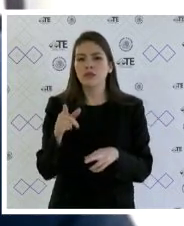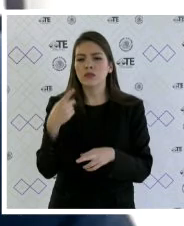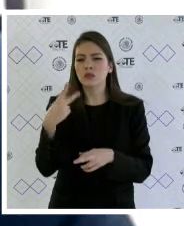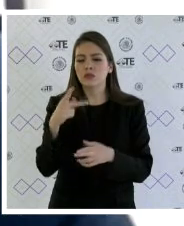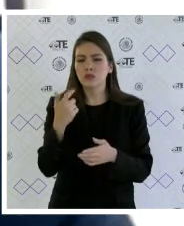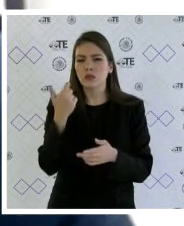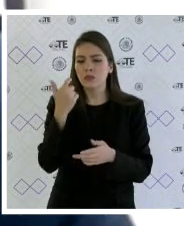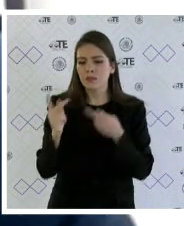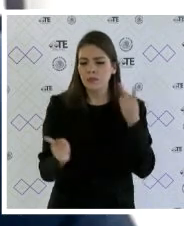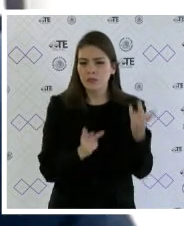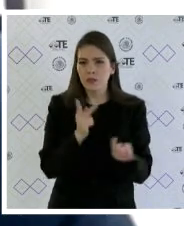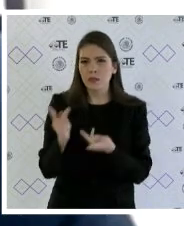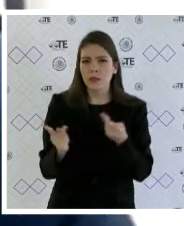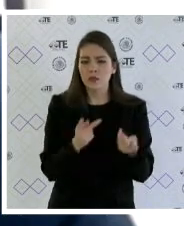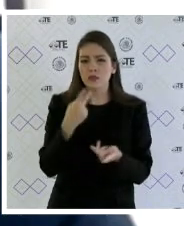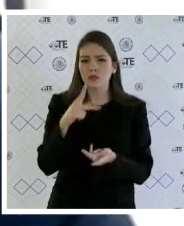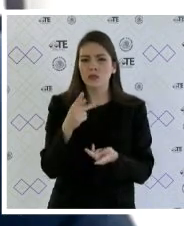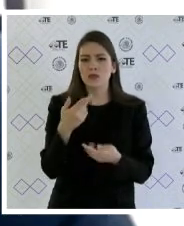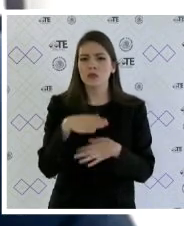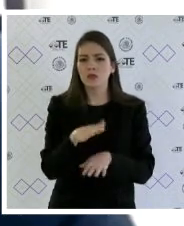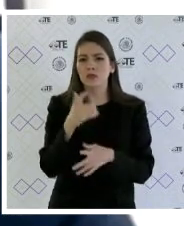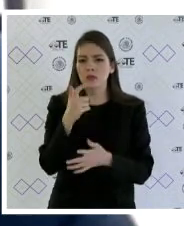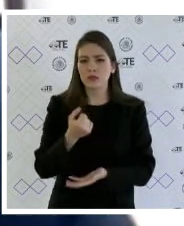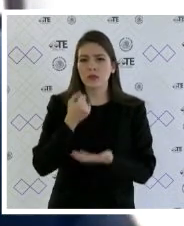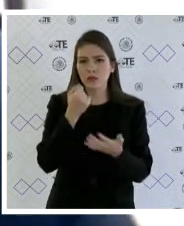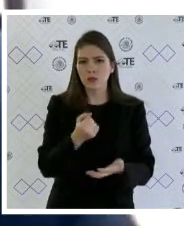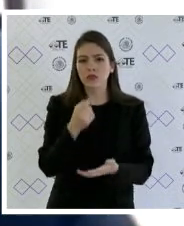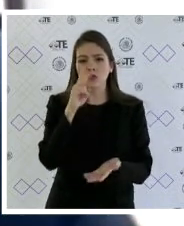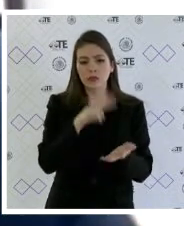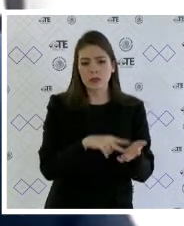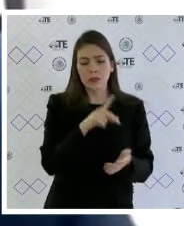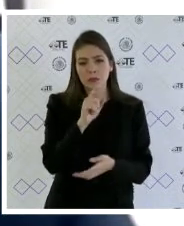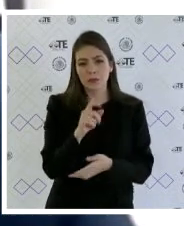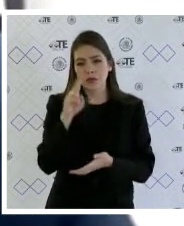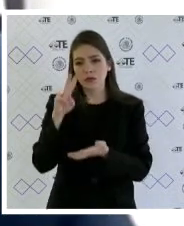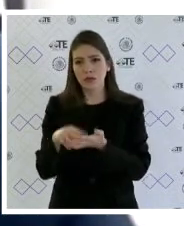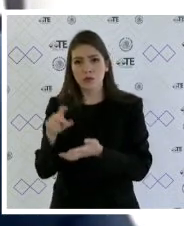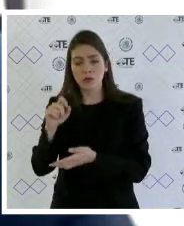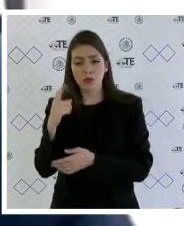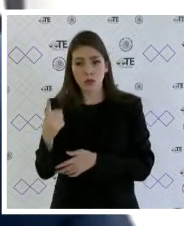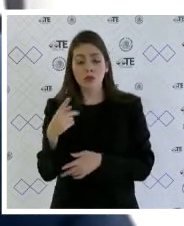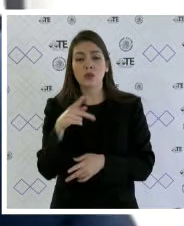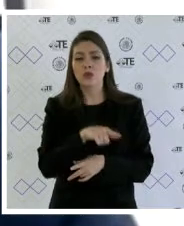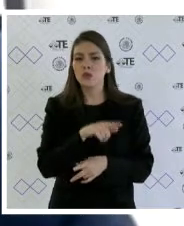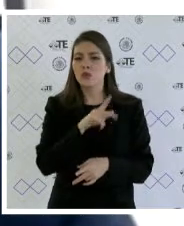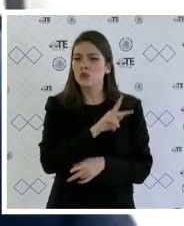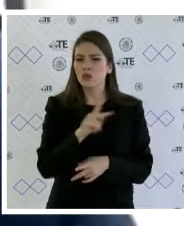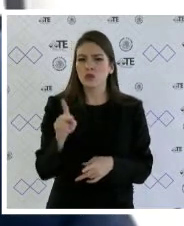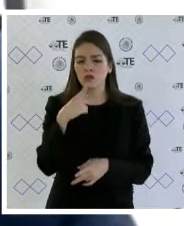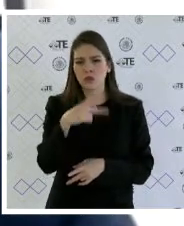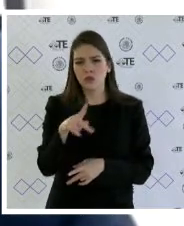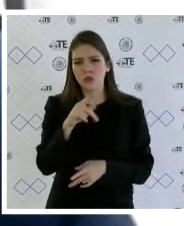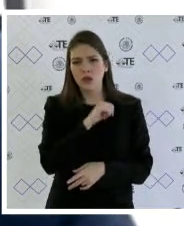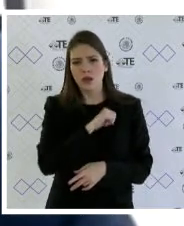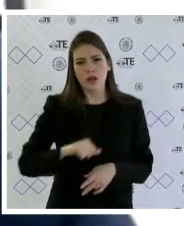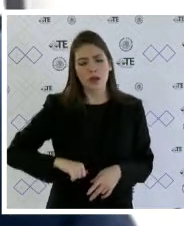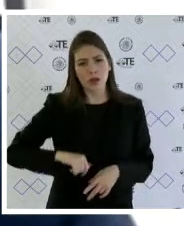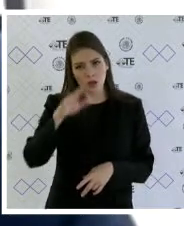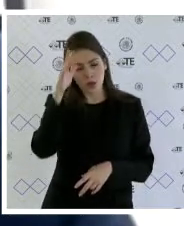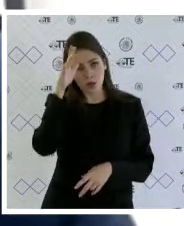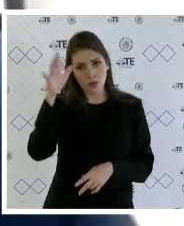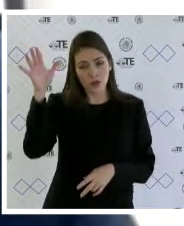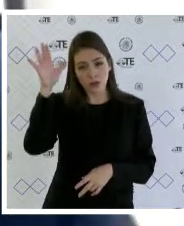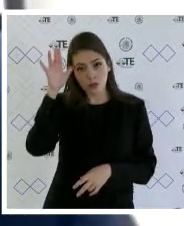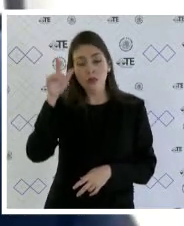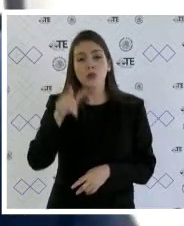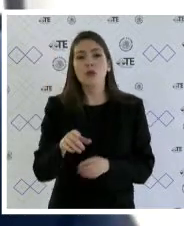2020 y 2021 en la unidad territorial Atlampa todas de la demarcación Cuauhtémoc se propone calificar como fundados los